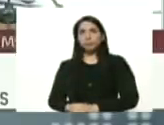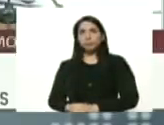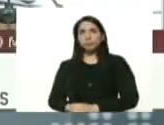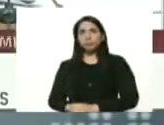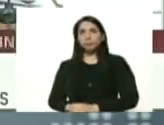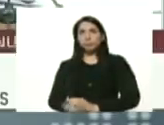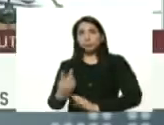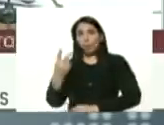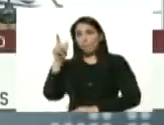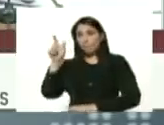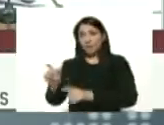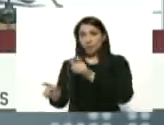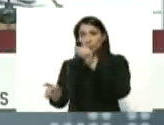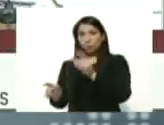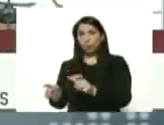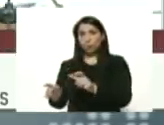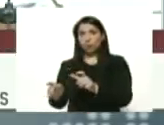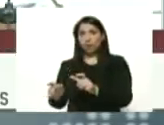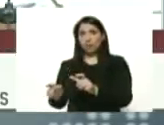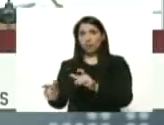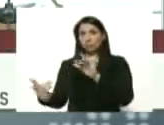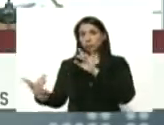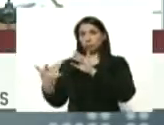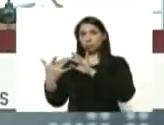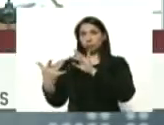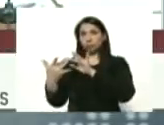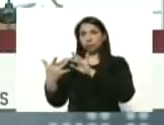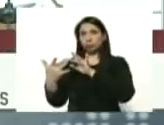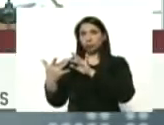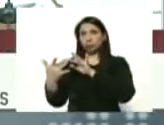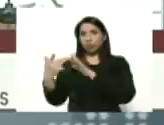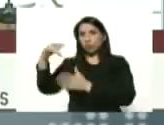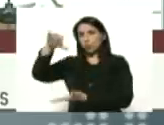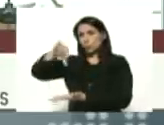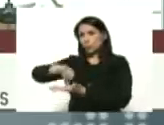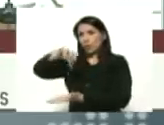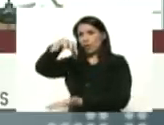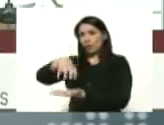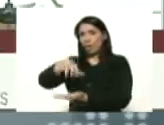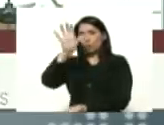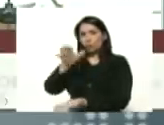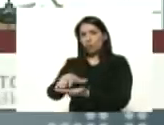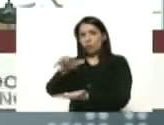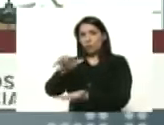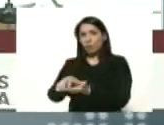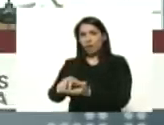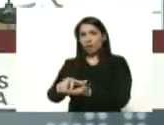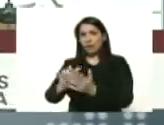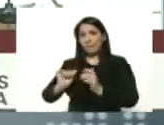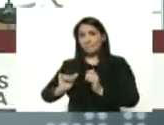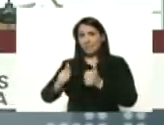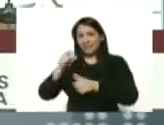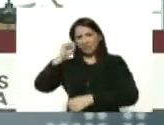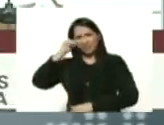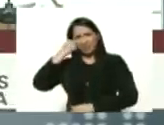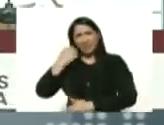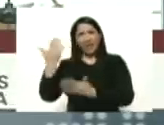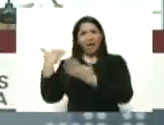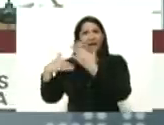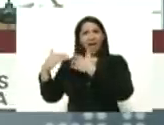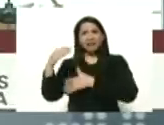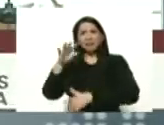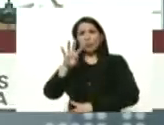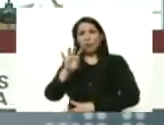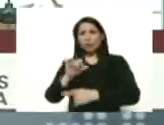dos casos vinculados a ese foco del estado no esparta que arrancó recuerdan hace cuatro semanas